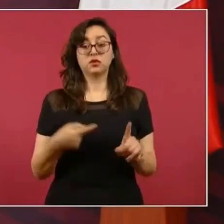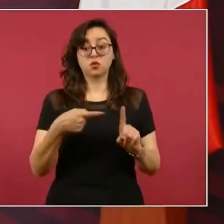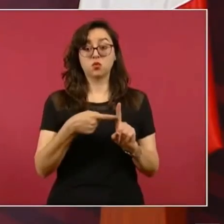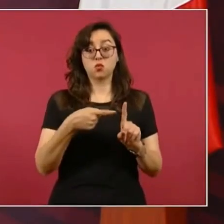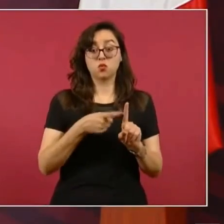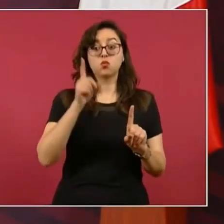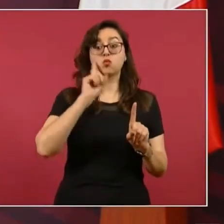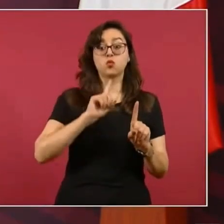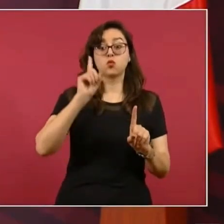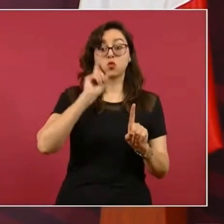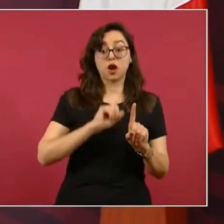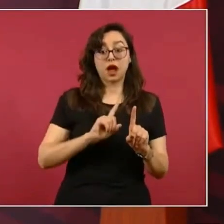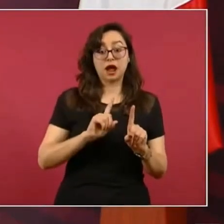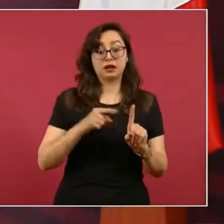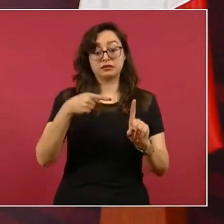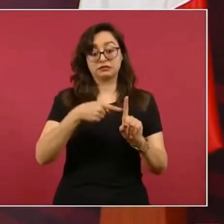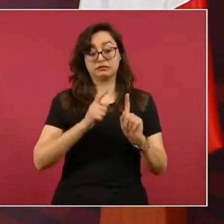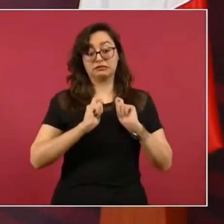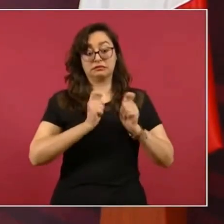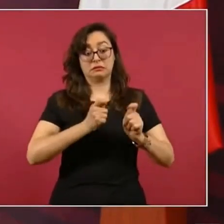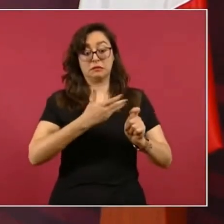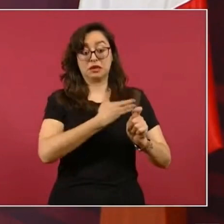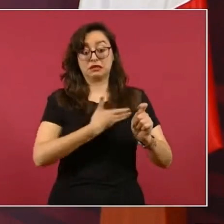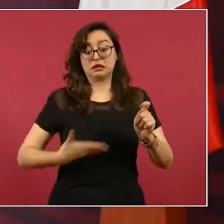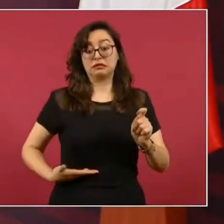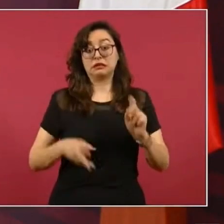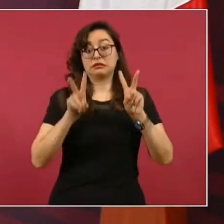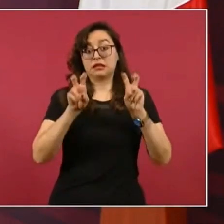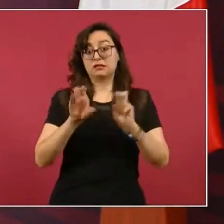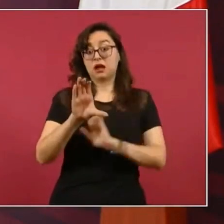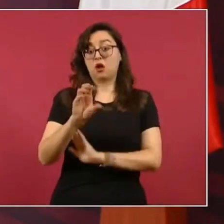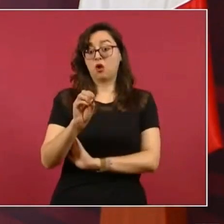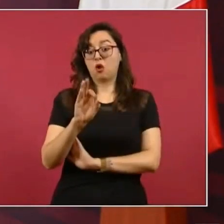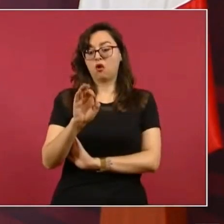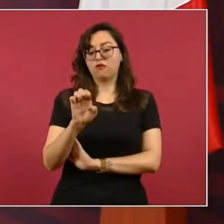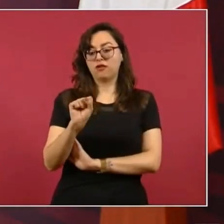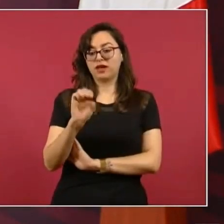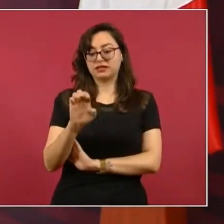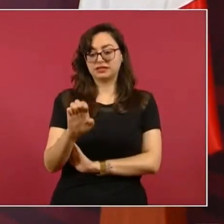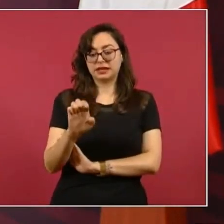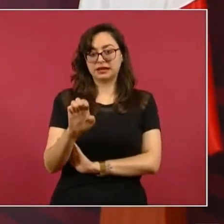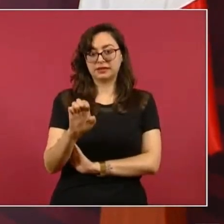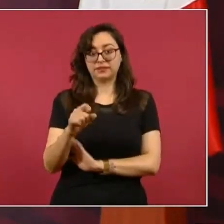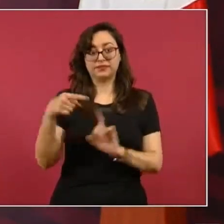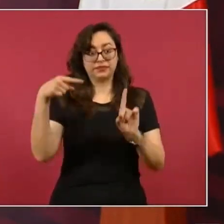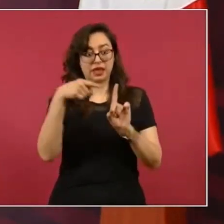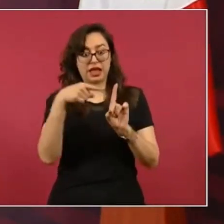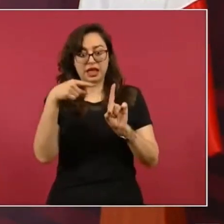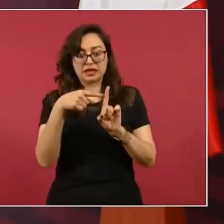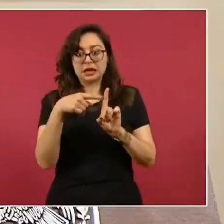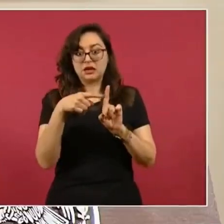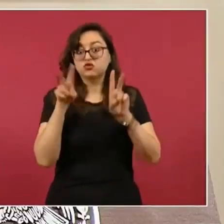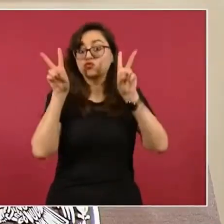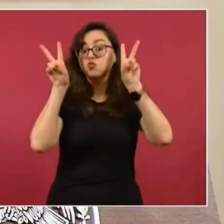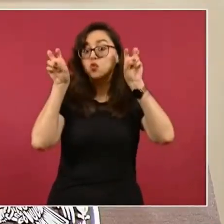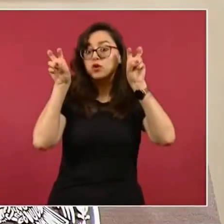La señora. Todo. Lo que. Hacíamos.